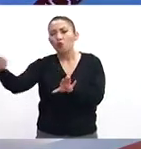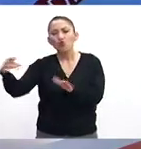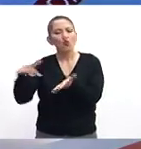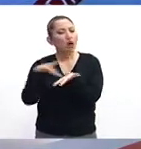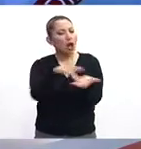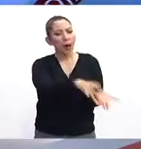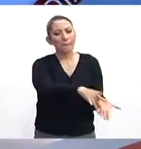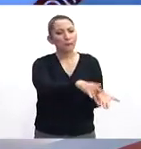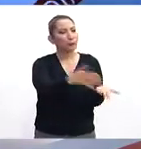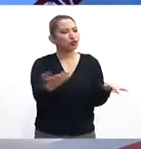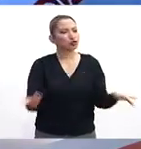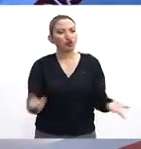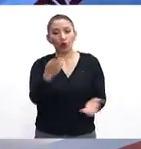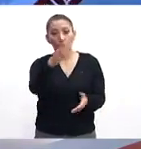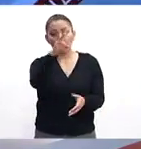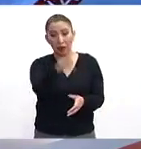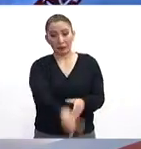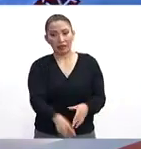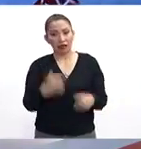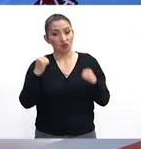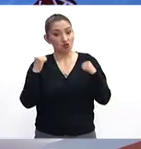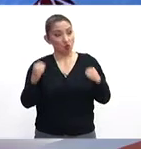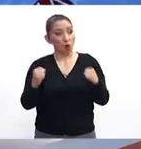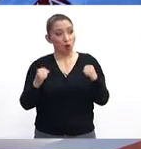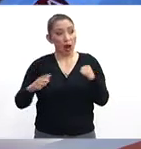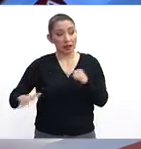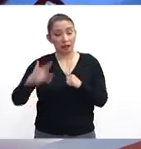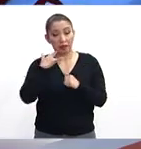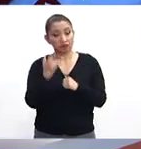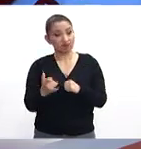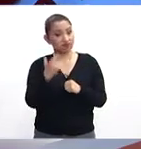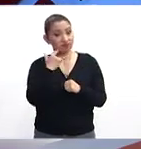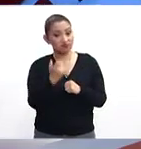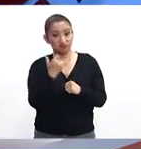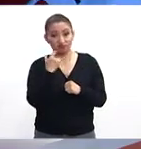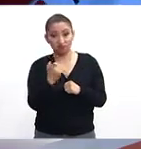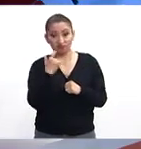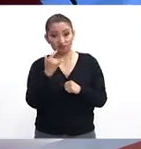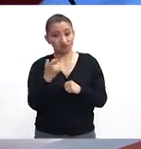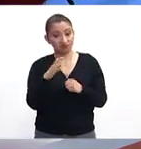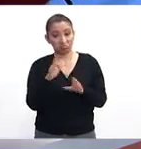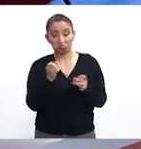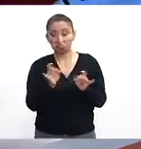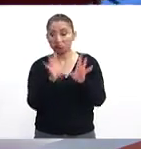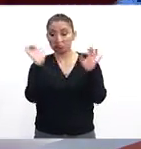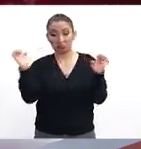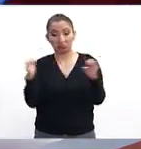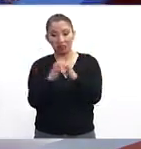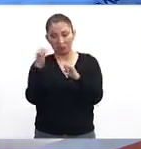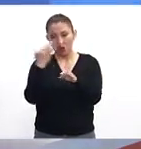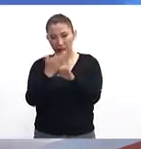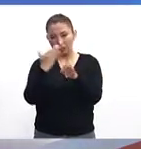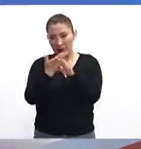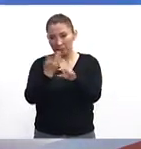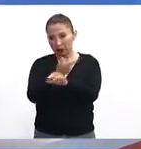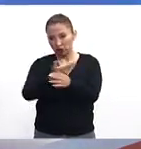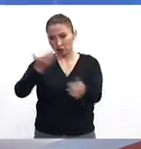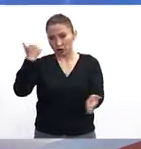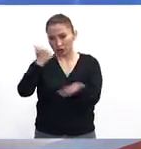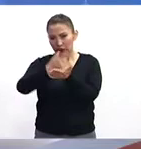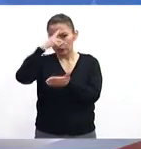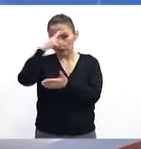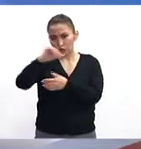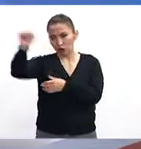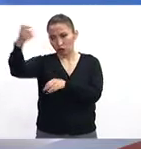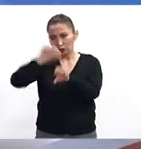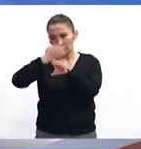estos verdaderos titánicos esfuerzos ante una catástrofe como se ha vivido ahora en la Ciudad de